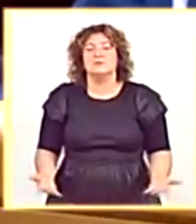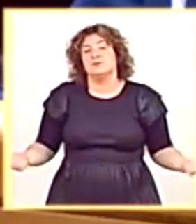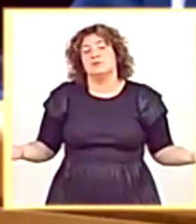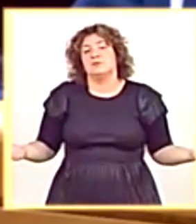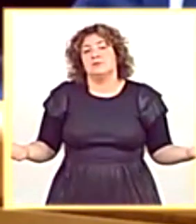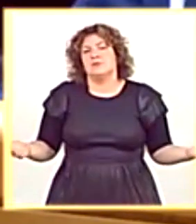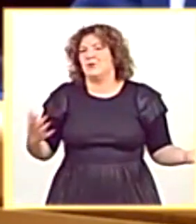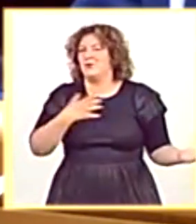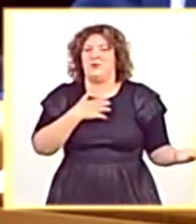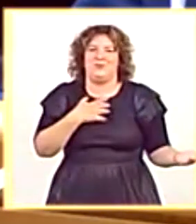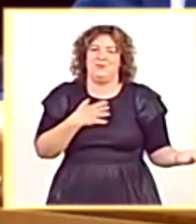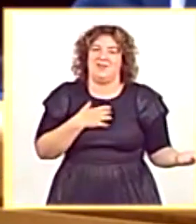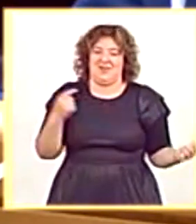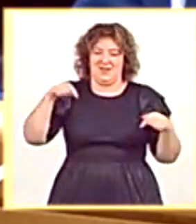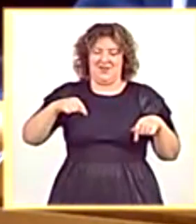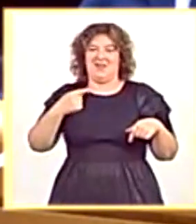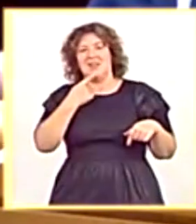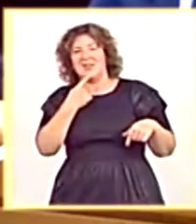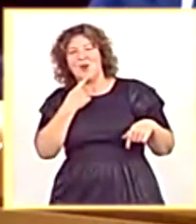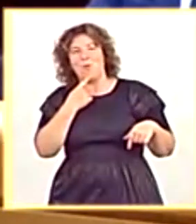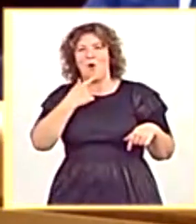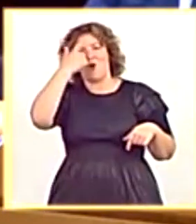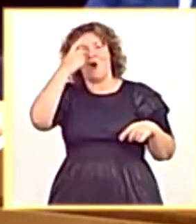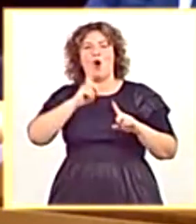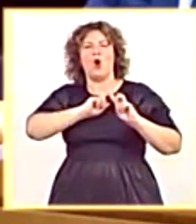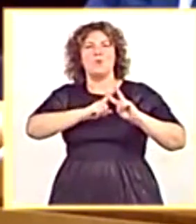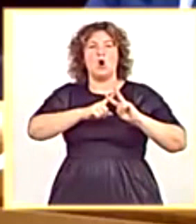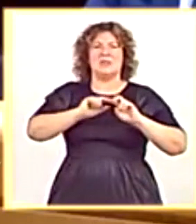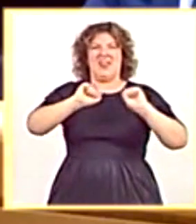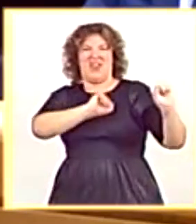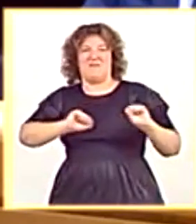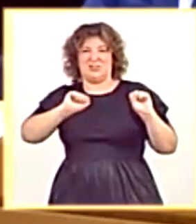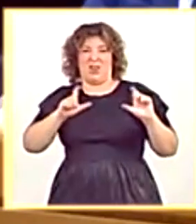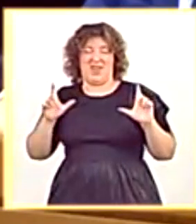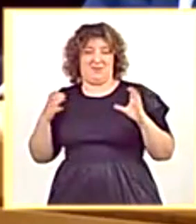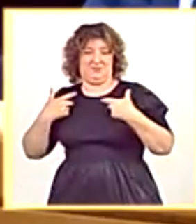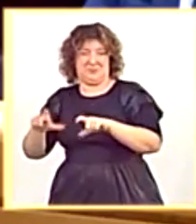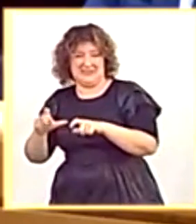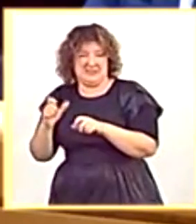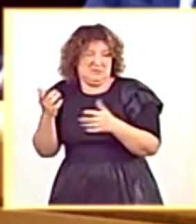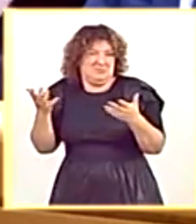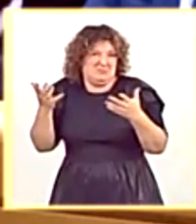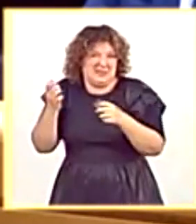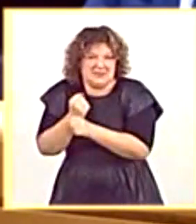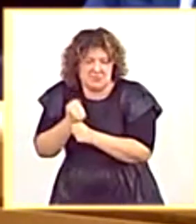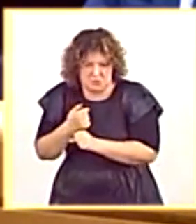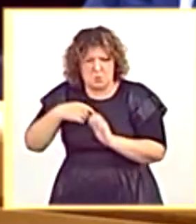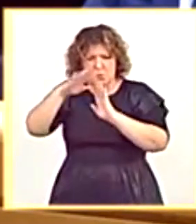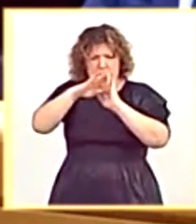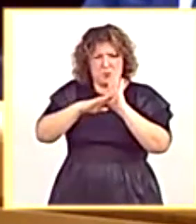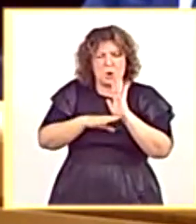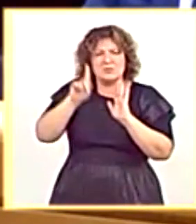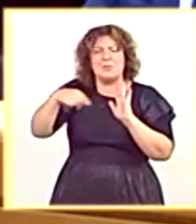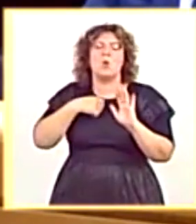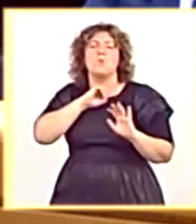Y ustedes, señoría, no pueden aquí erigirse en los defensores de no sé qué clase. Cuando ustedes en el programa electoral, y yo he escuchado también a